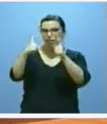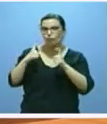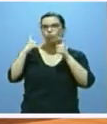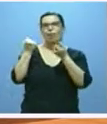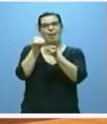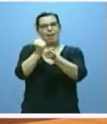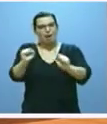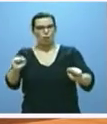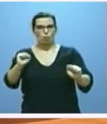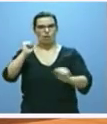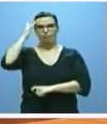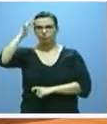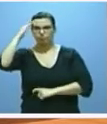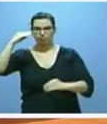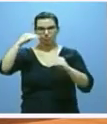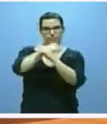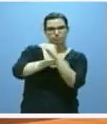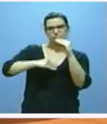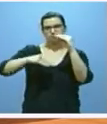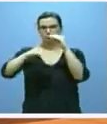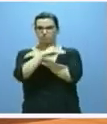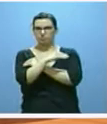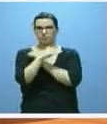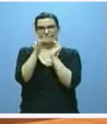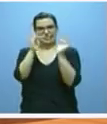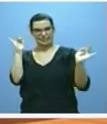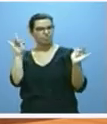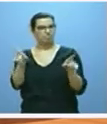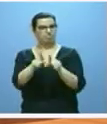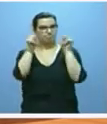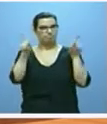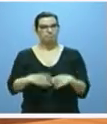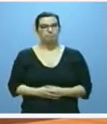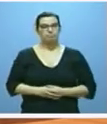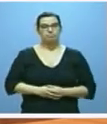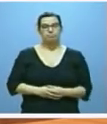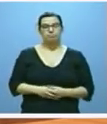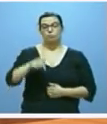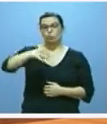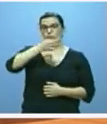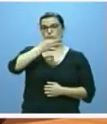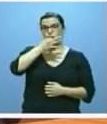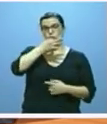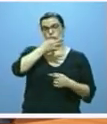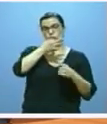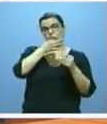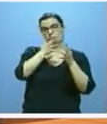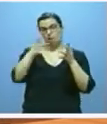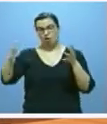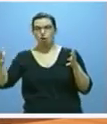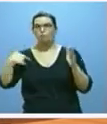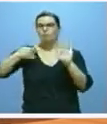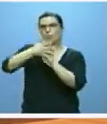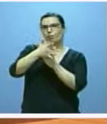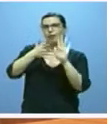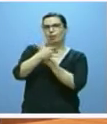diferencias y a las distancias existentes. Citaré hoy, a lo largo de esta intervención, algunos de los más de 15 acuerdos de